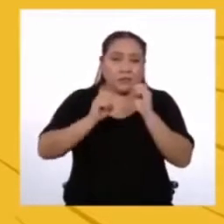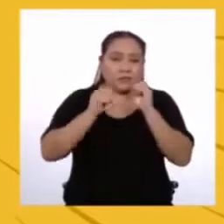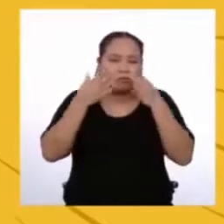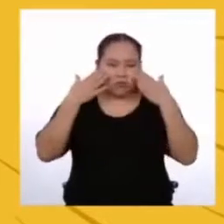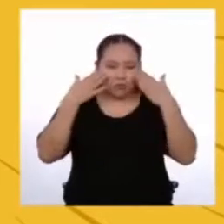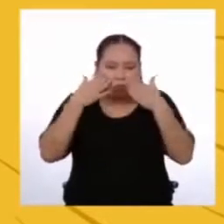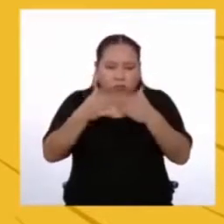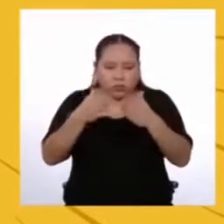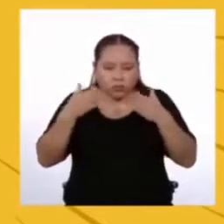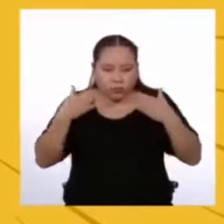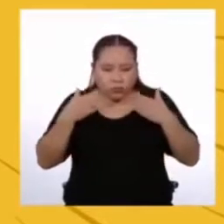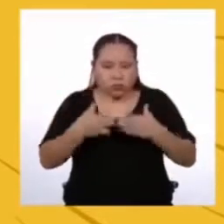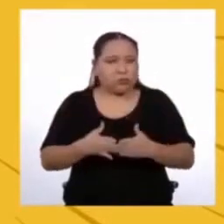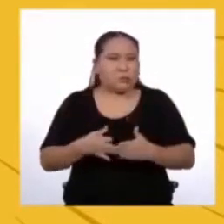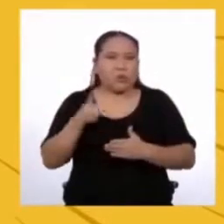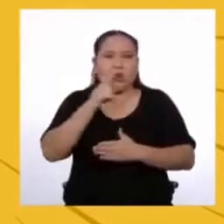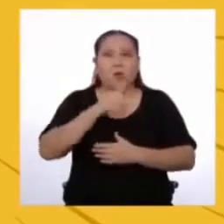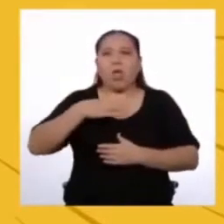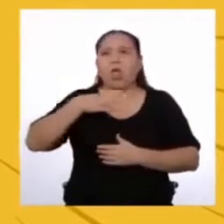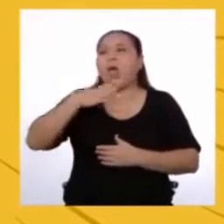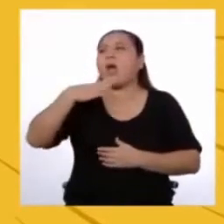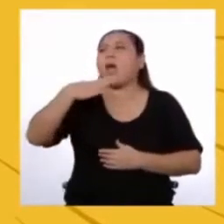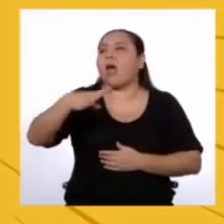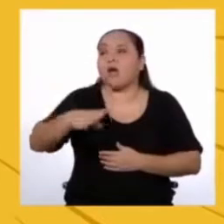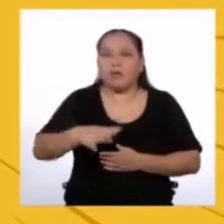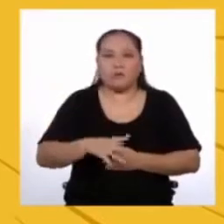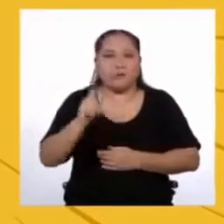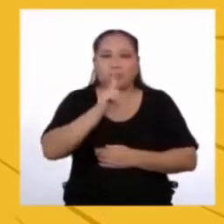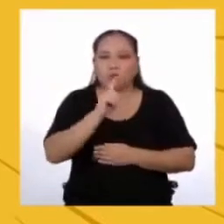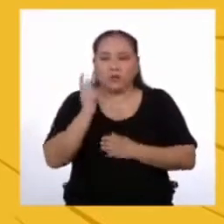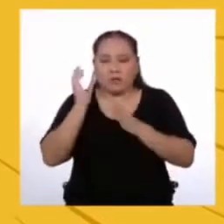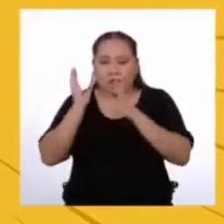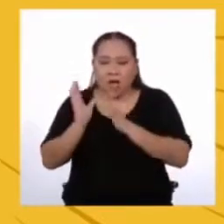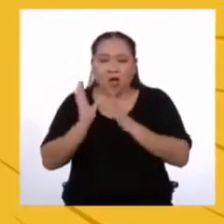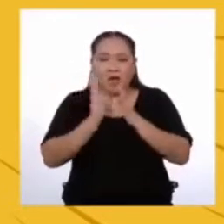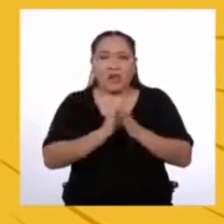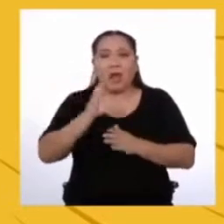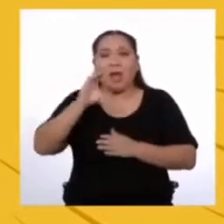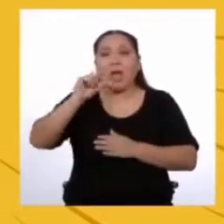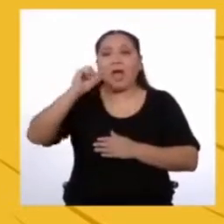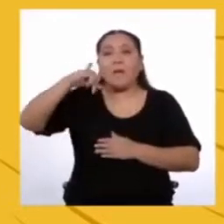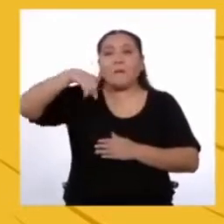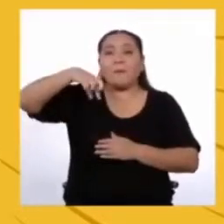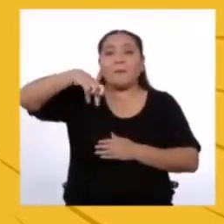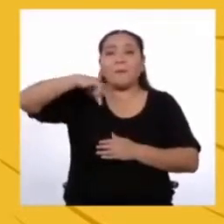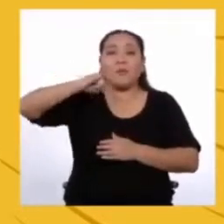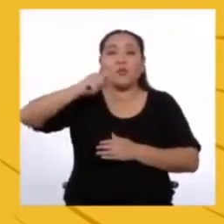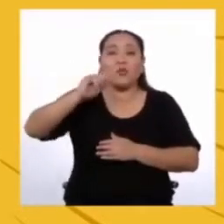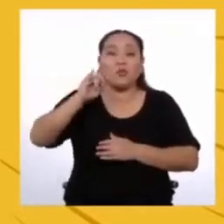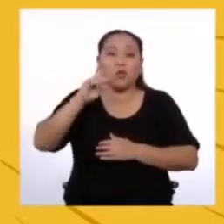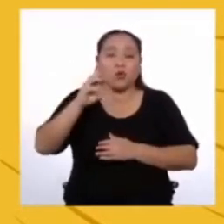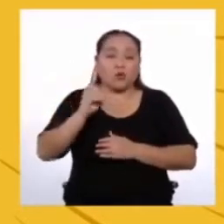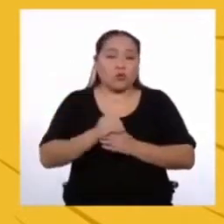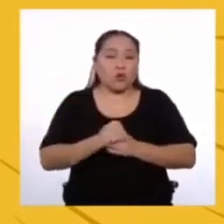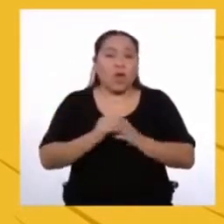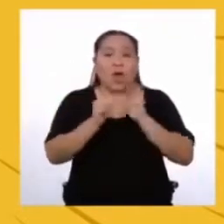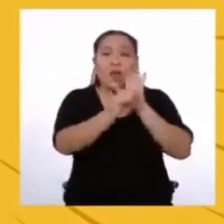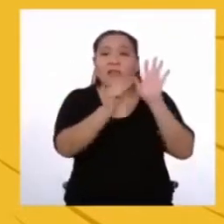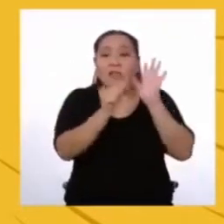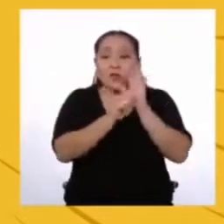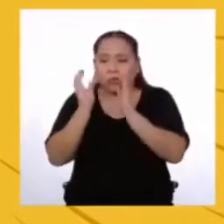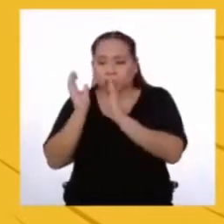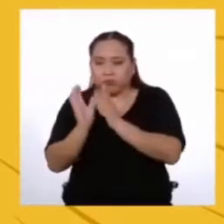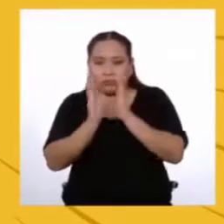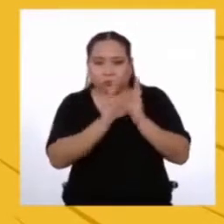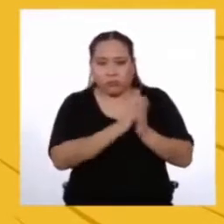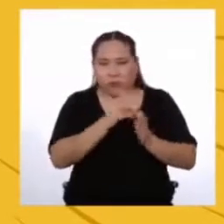precisa No hay mucho palabreo, todo está ordenado en capítulos y artículos ¿Te has dado cuenta de